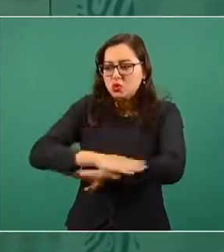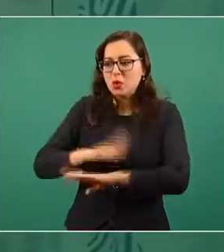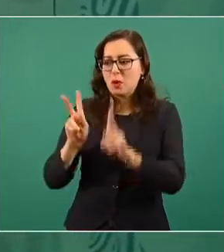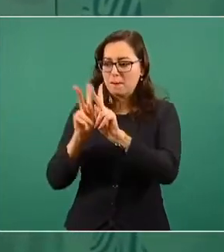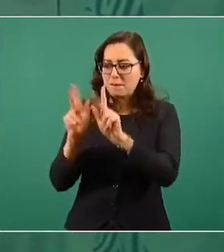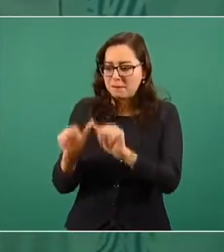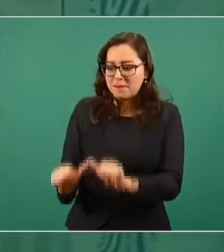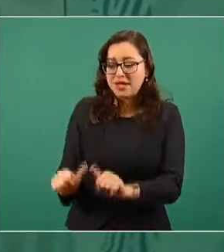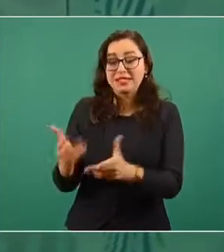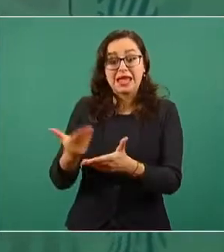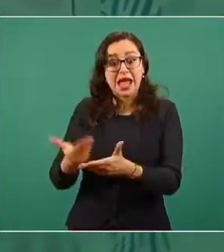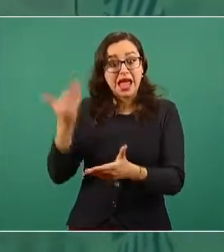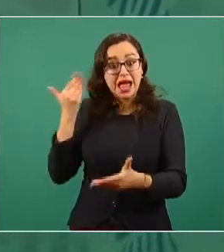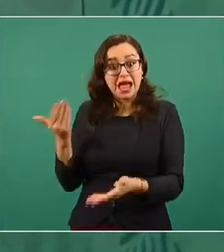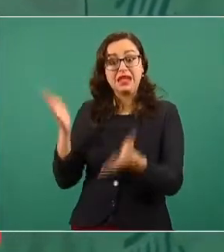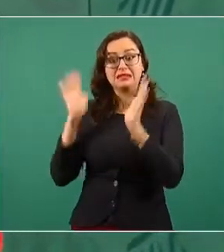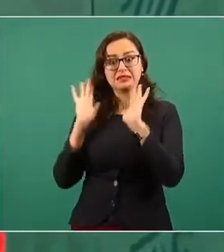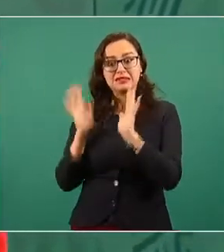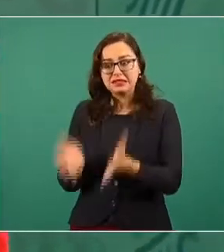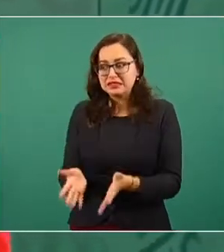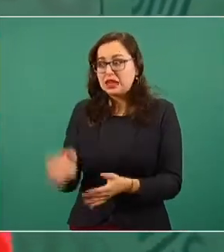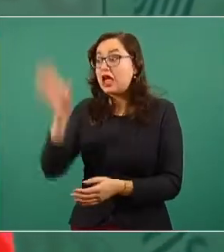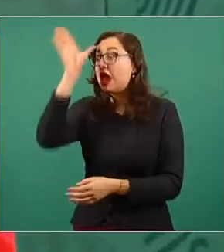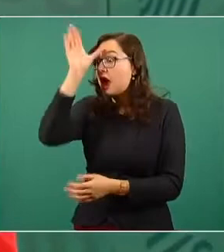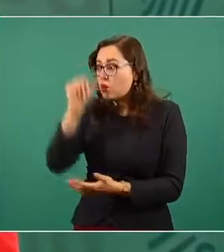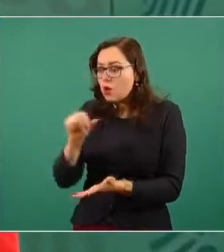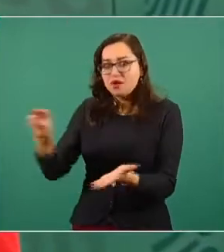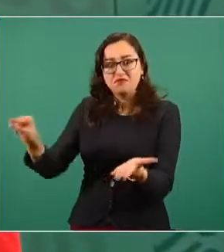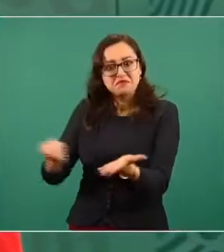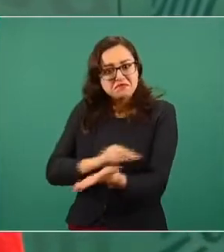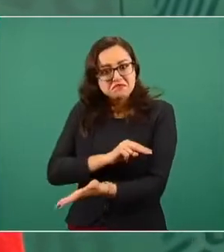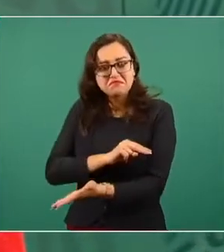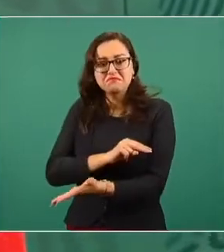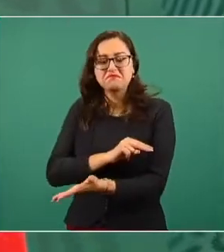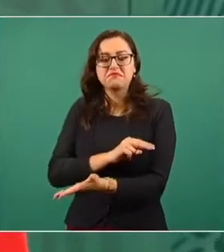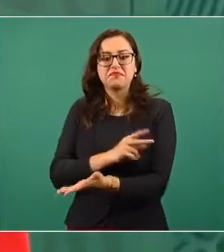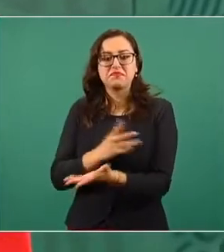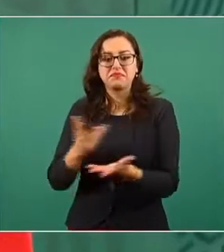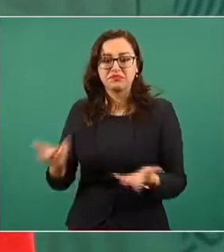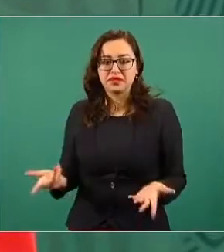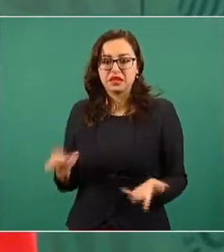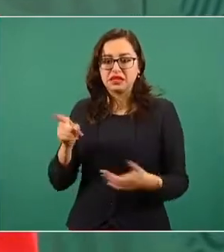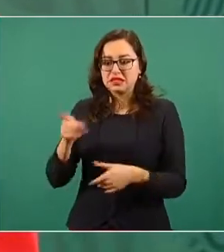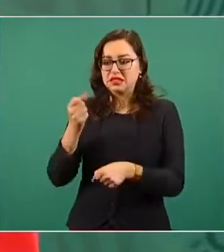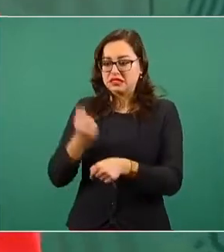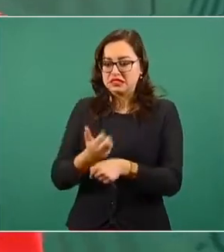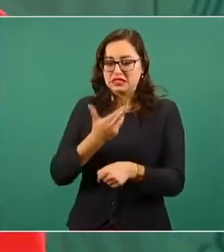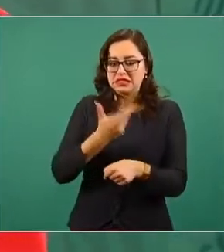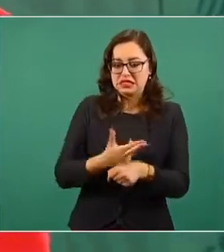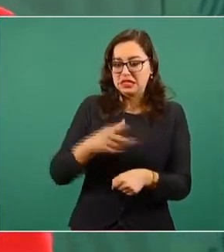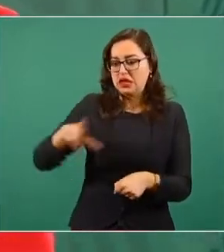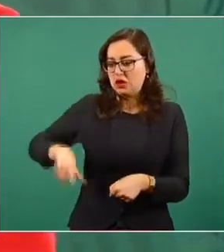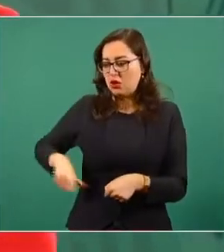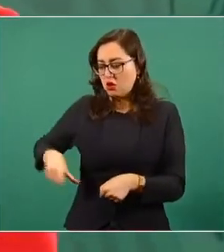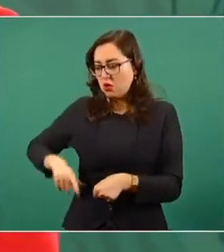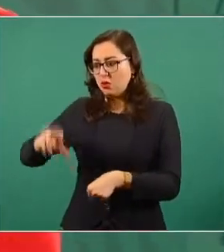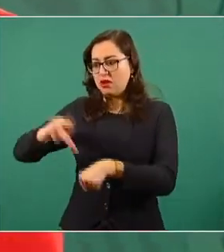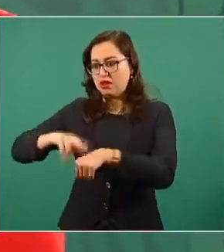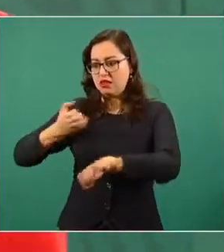habíamos firmado un convenio con estas dos poblaciones, con la presencia de la Secretaría y del gobierno del Estado,